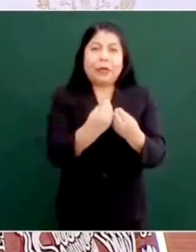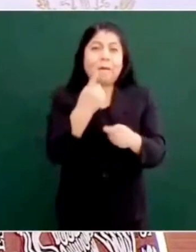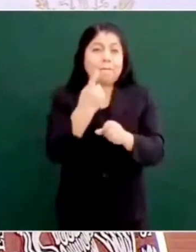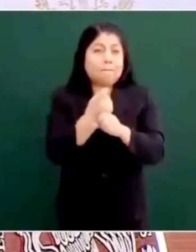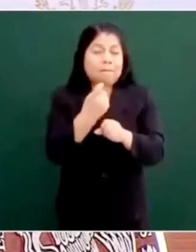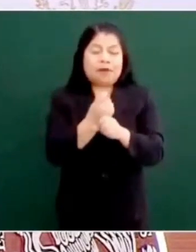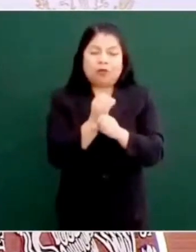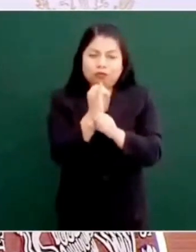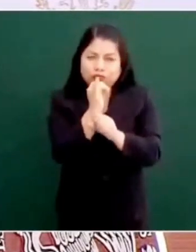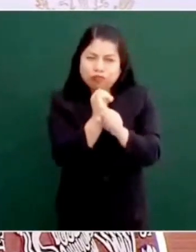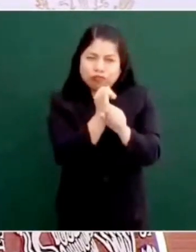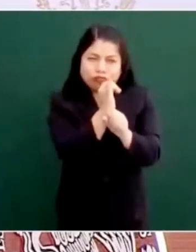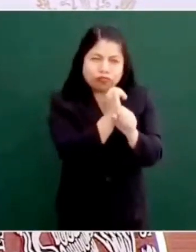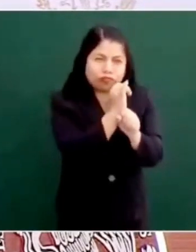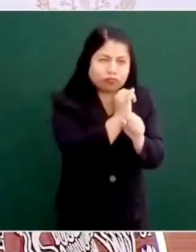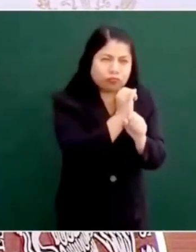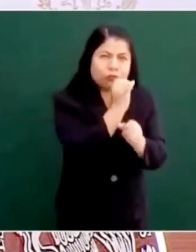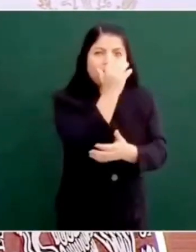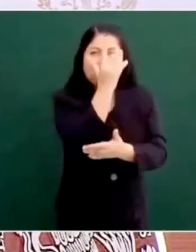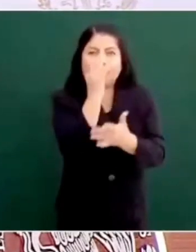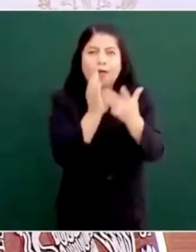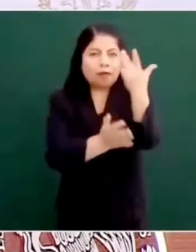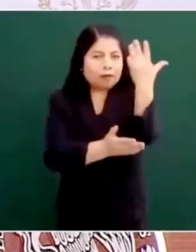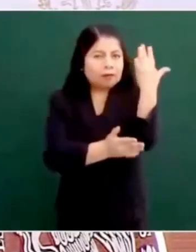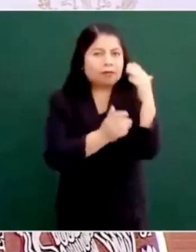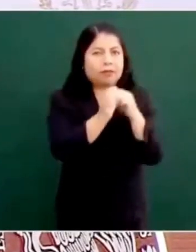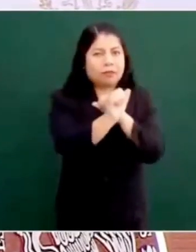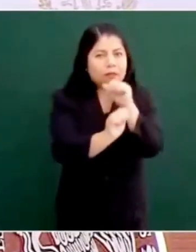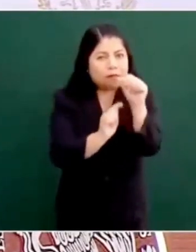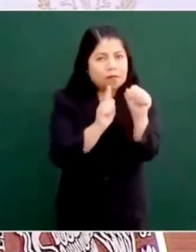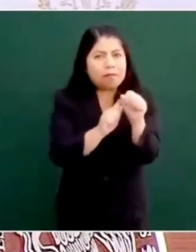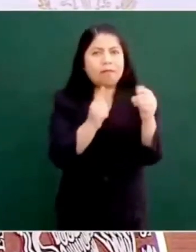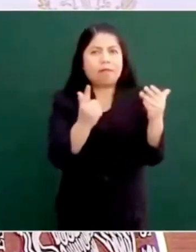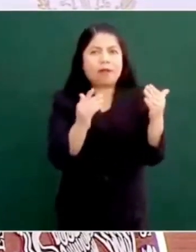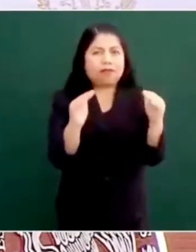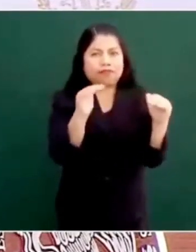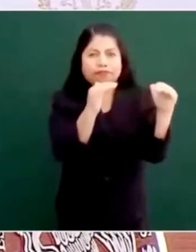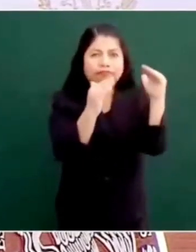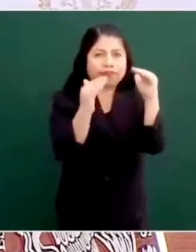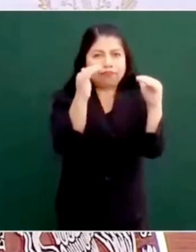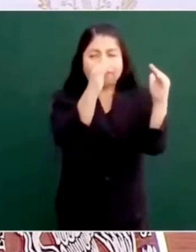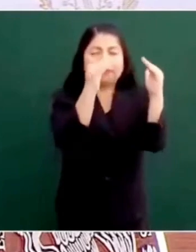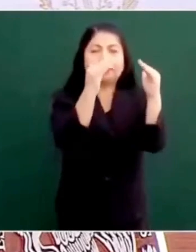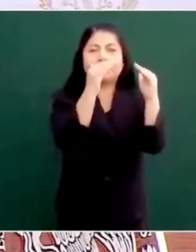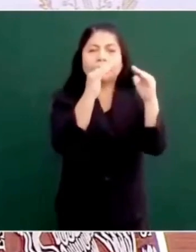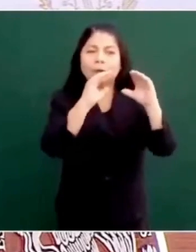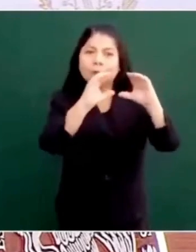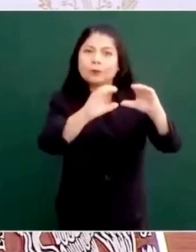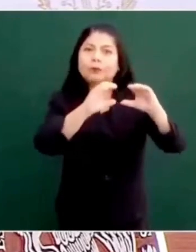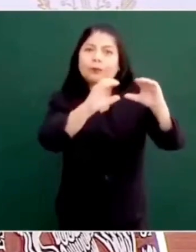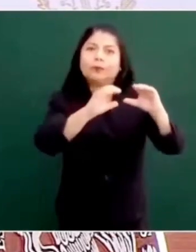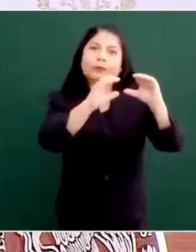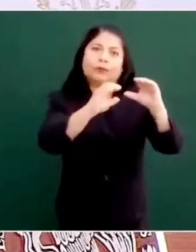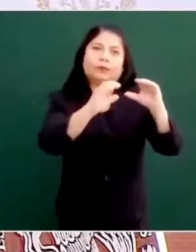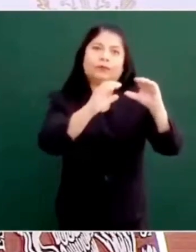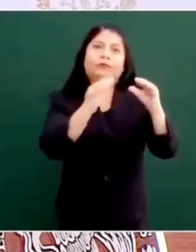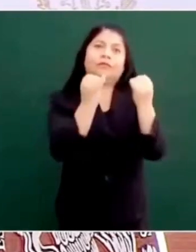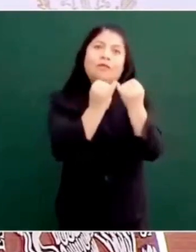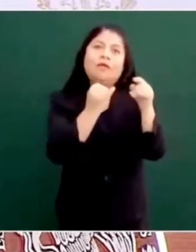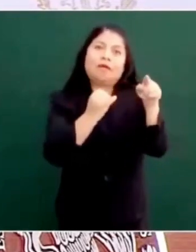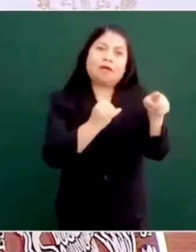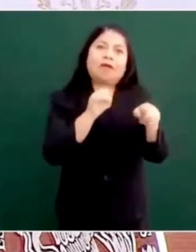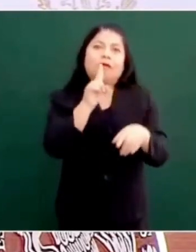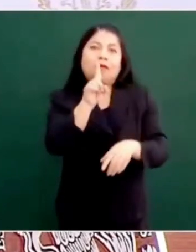de conservación y de construcción de los servicios necesarios para que la gente